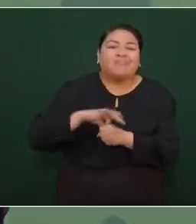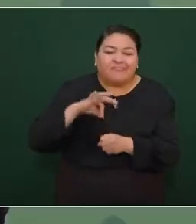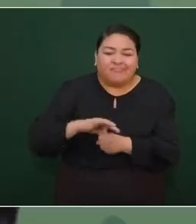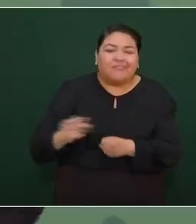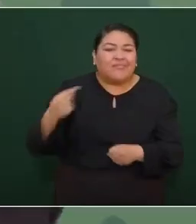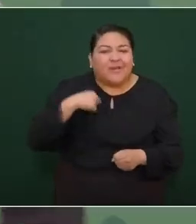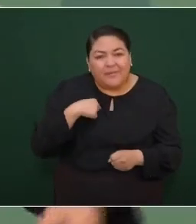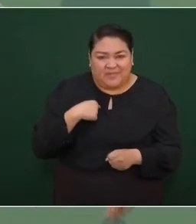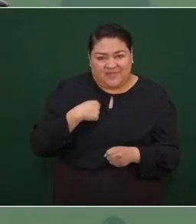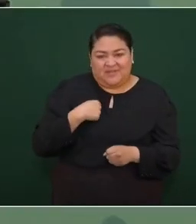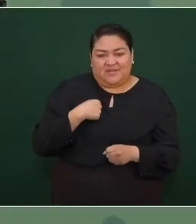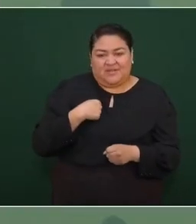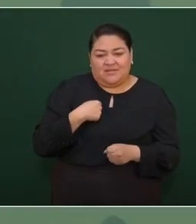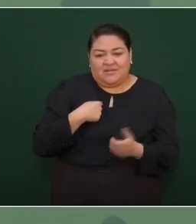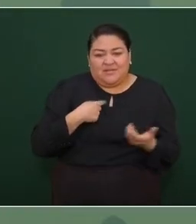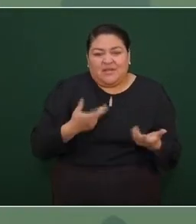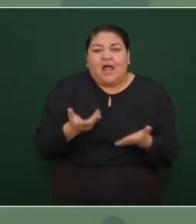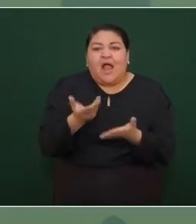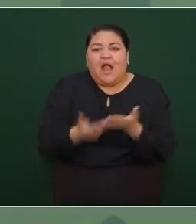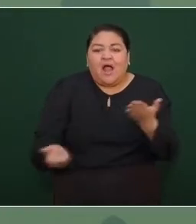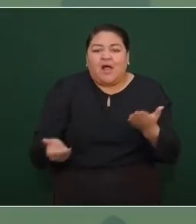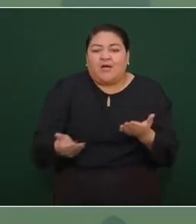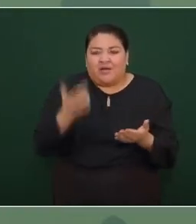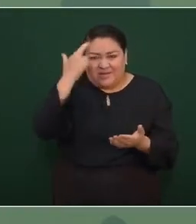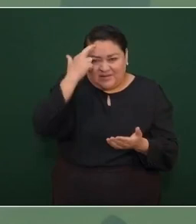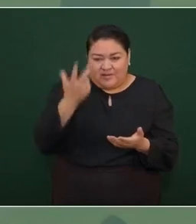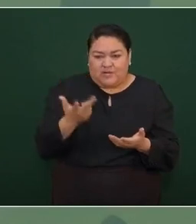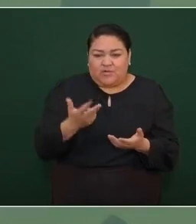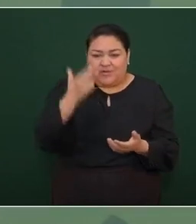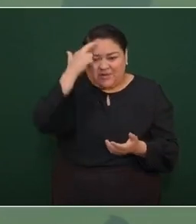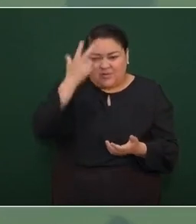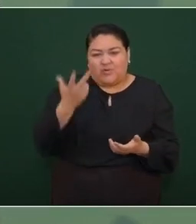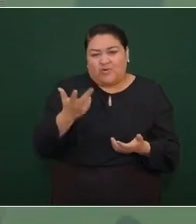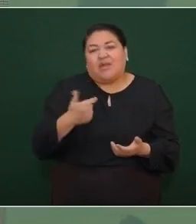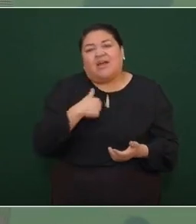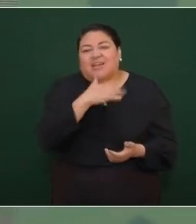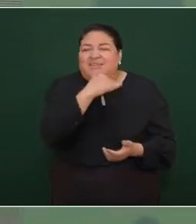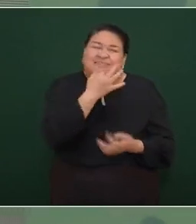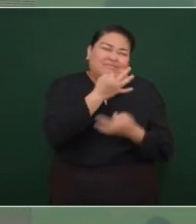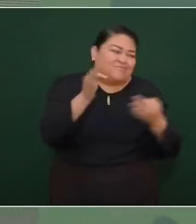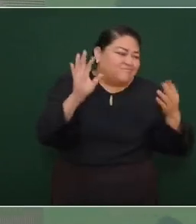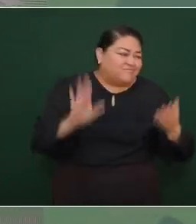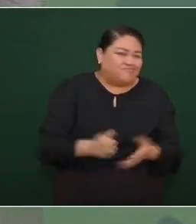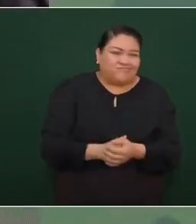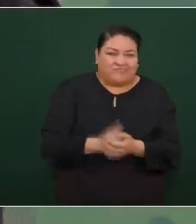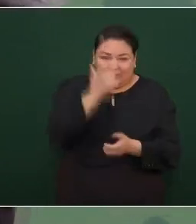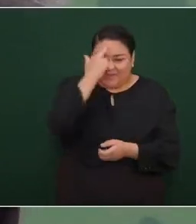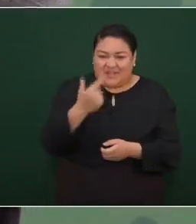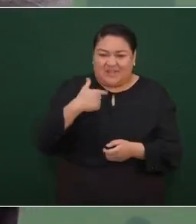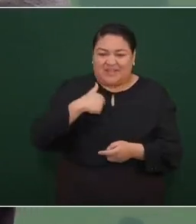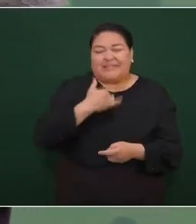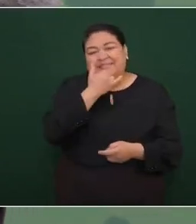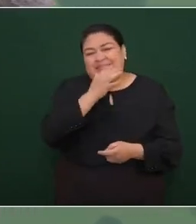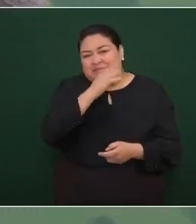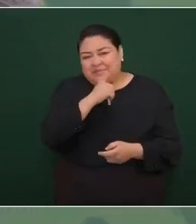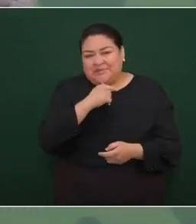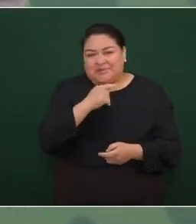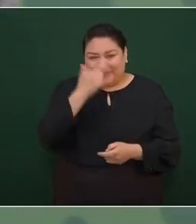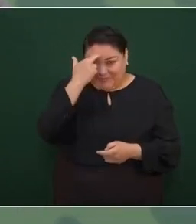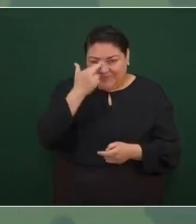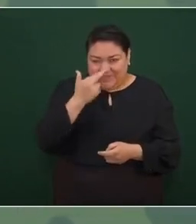ahora la elección intermedia pero eso bueno ya no lo puedo decir no me corresponde